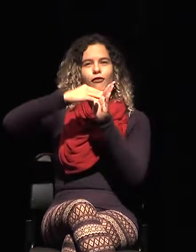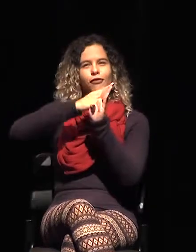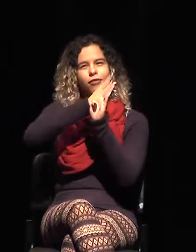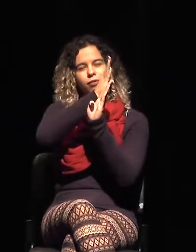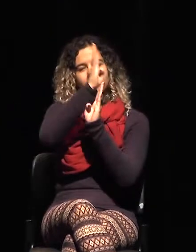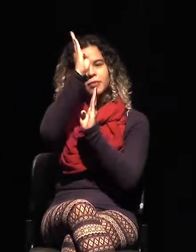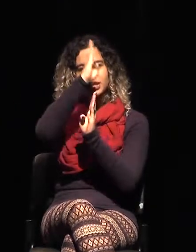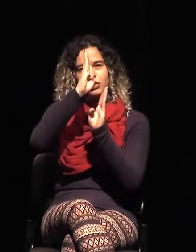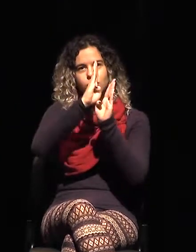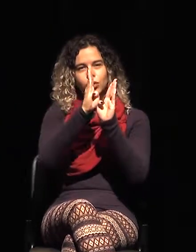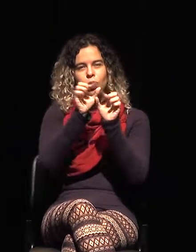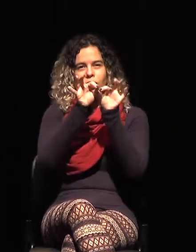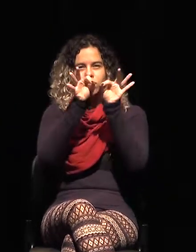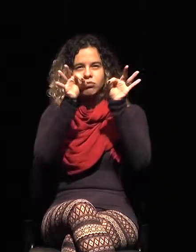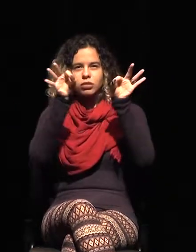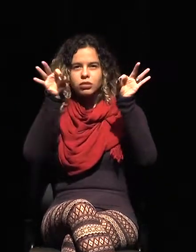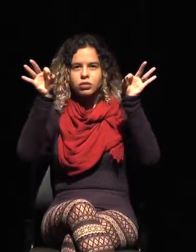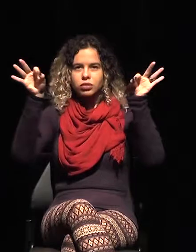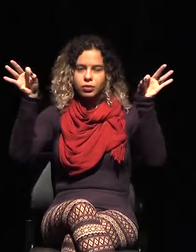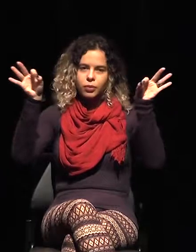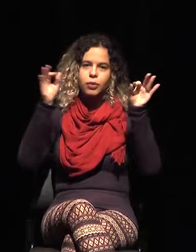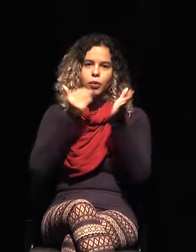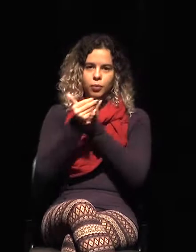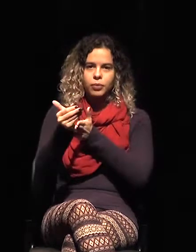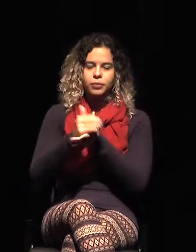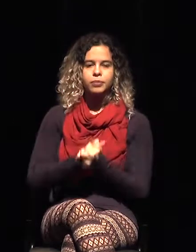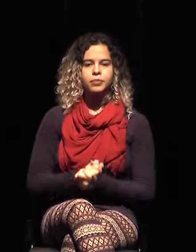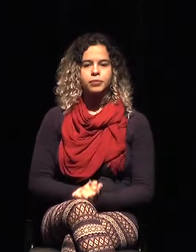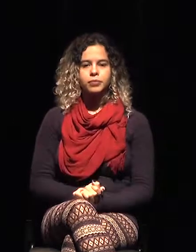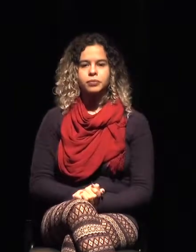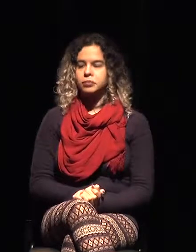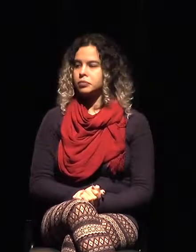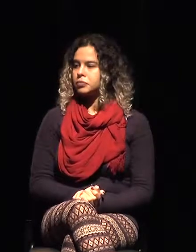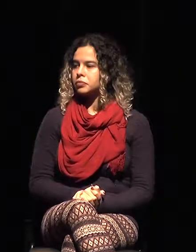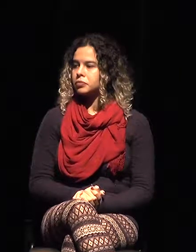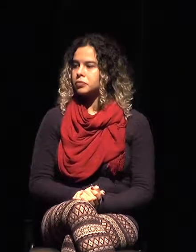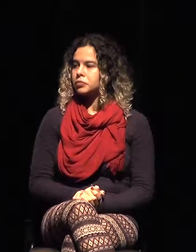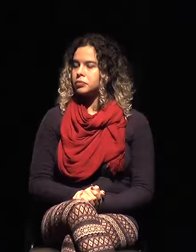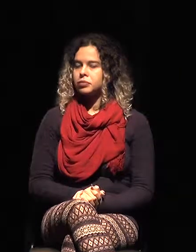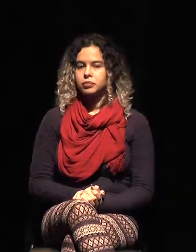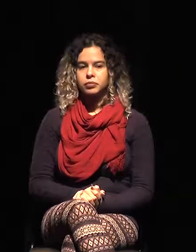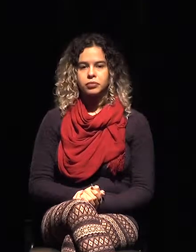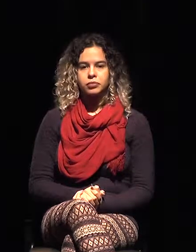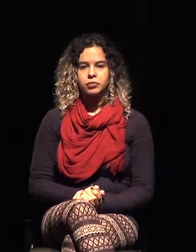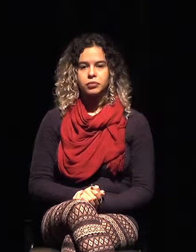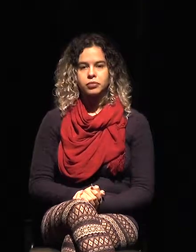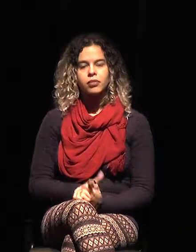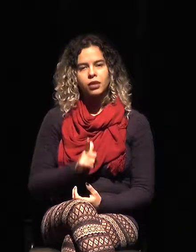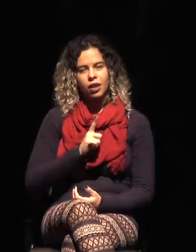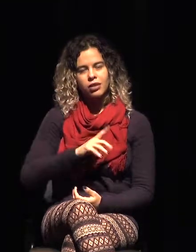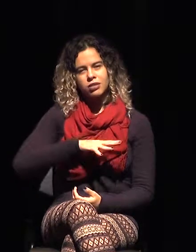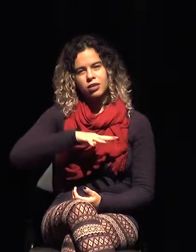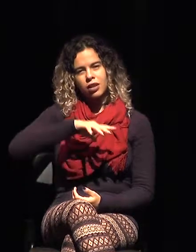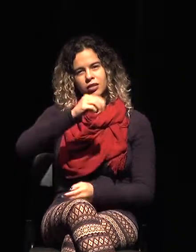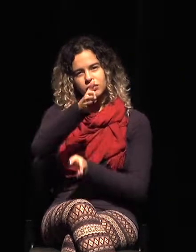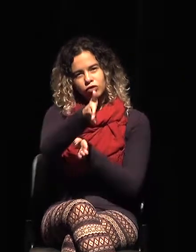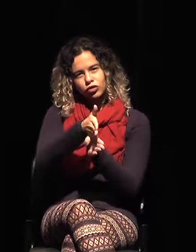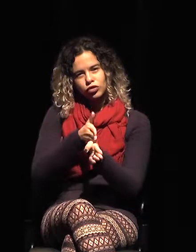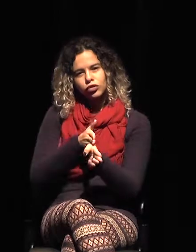Después, aquí ya son más como divisas de las ciudades, ahí con Paraguay.